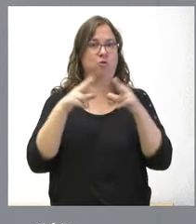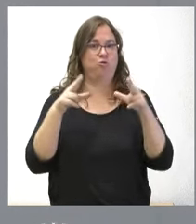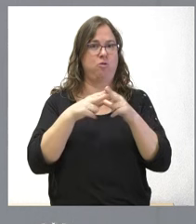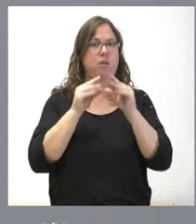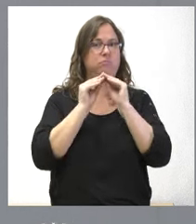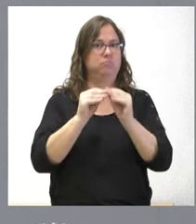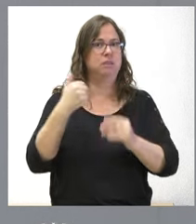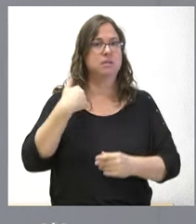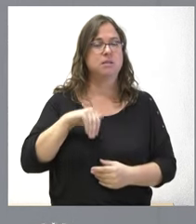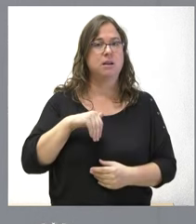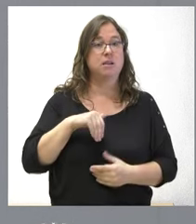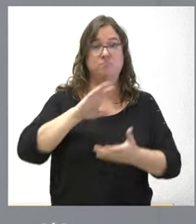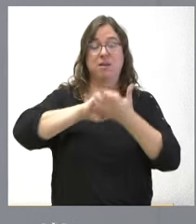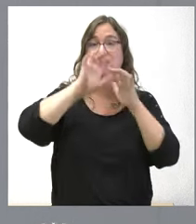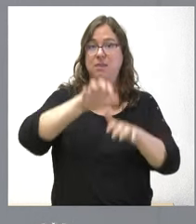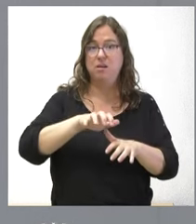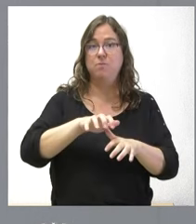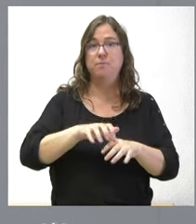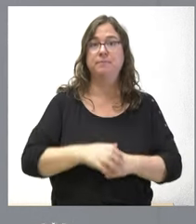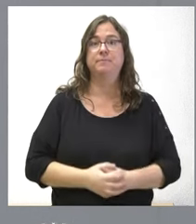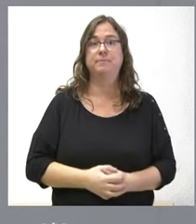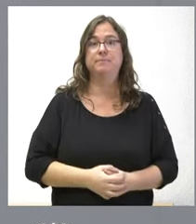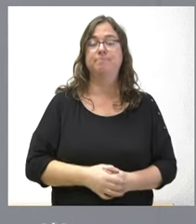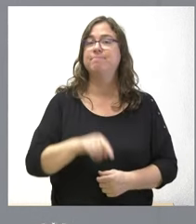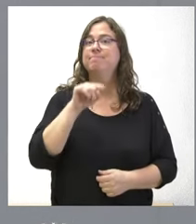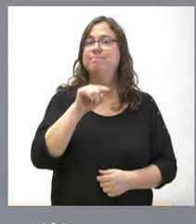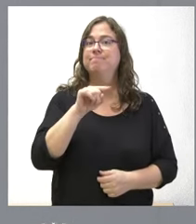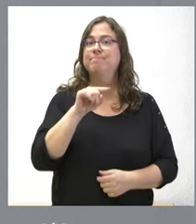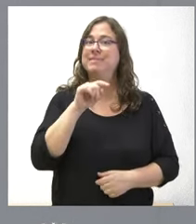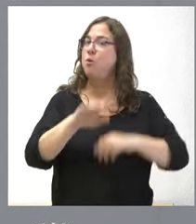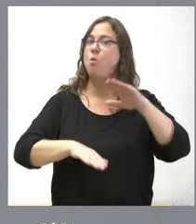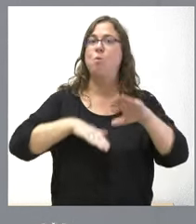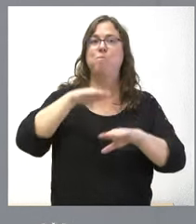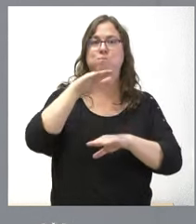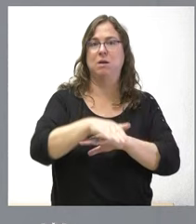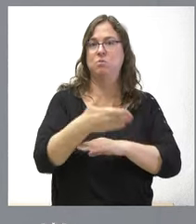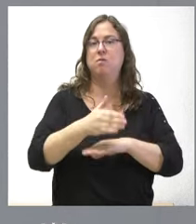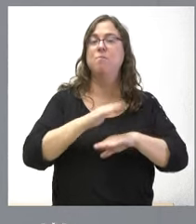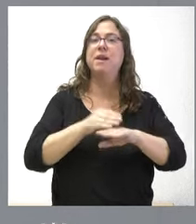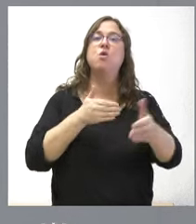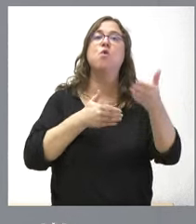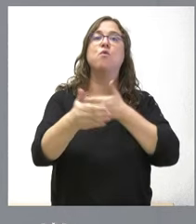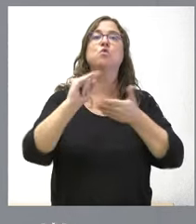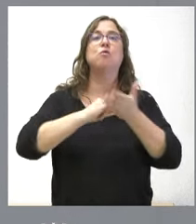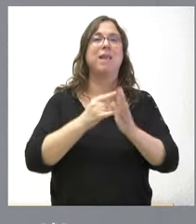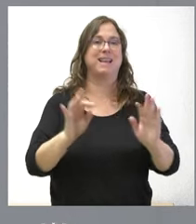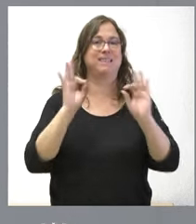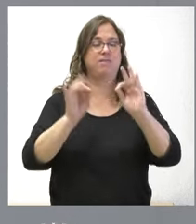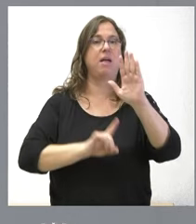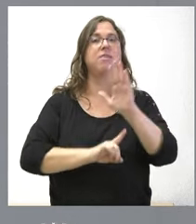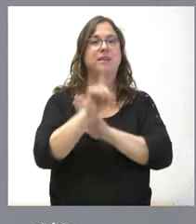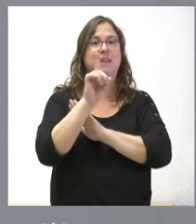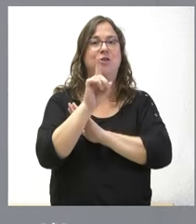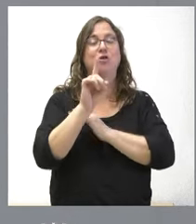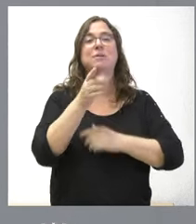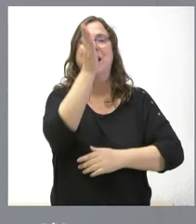en marcha en Castilla y León y esto es un paso previo también para el futuro Plan Especial de Desarrollo de la Raya.